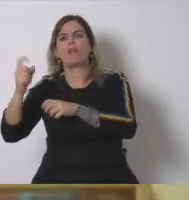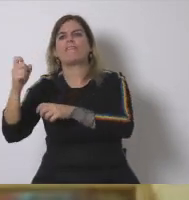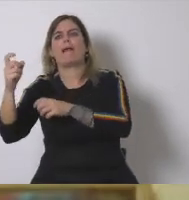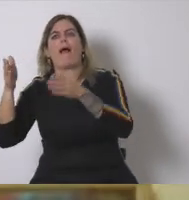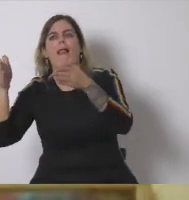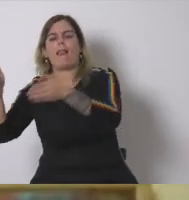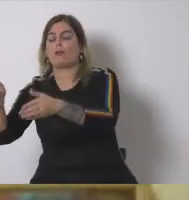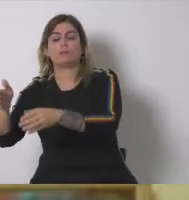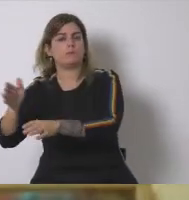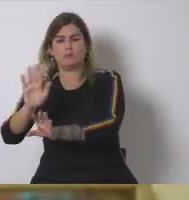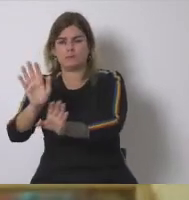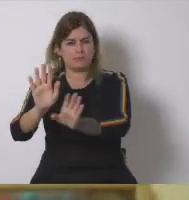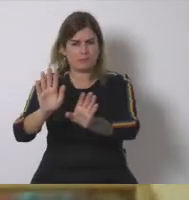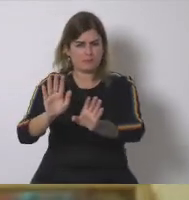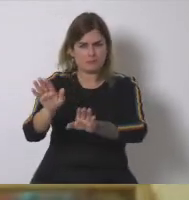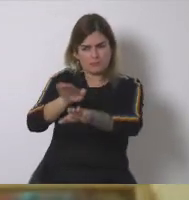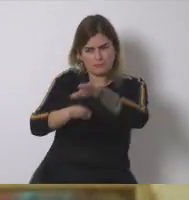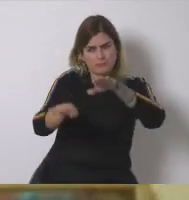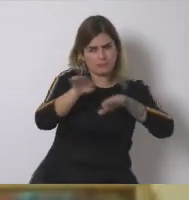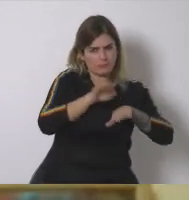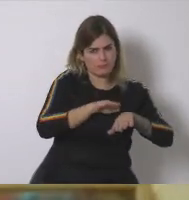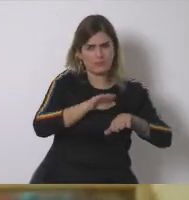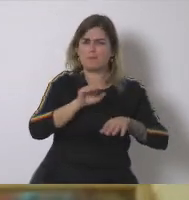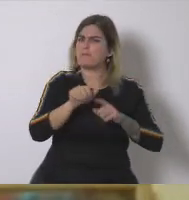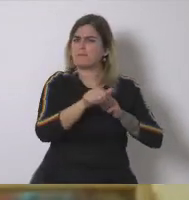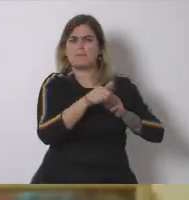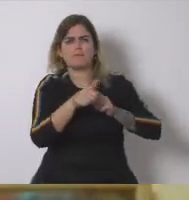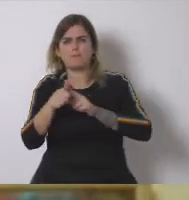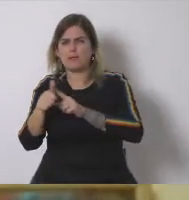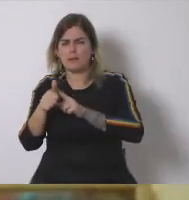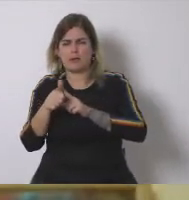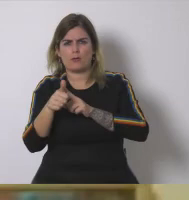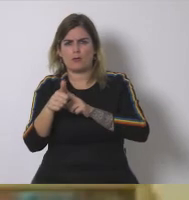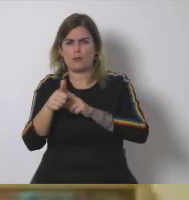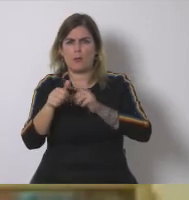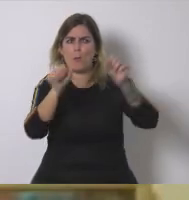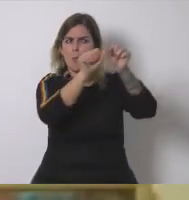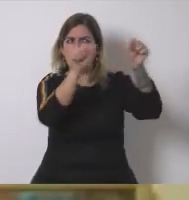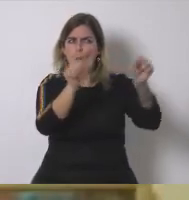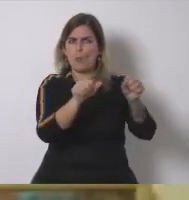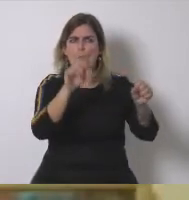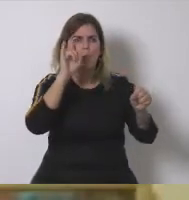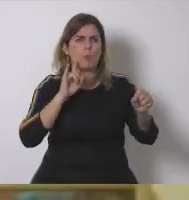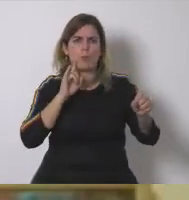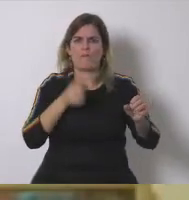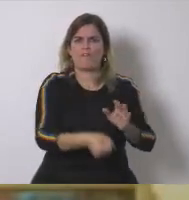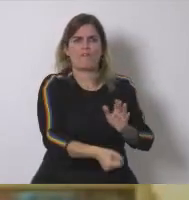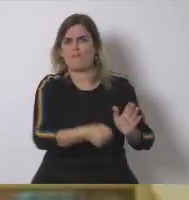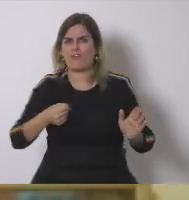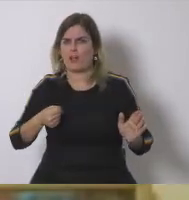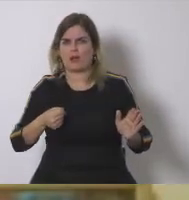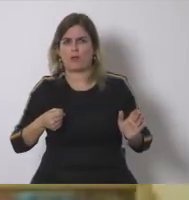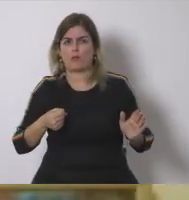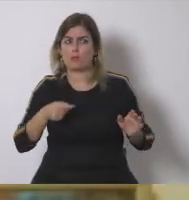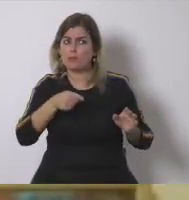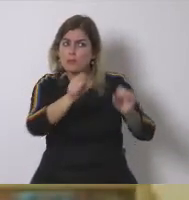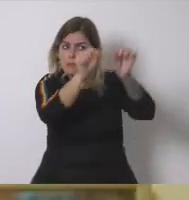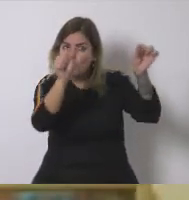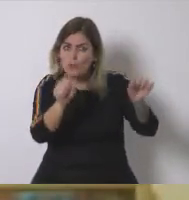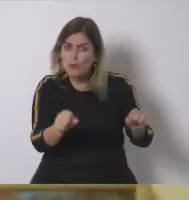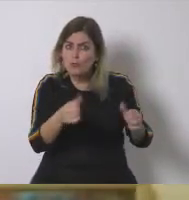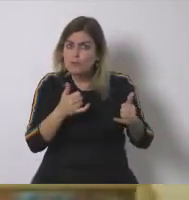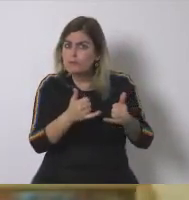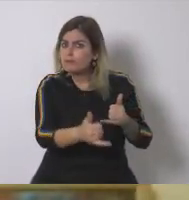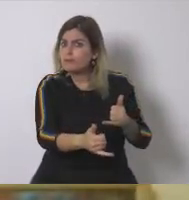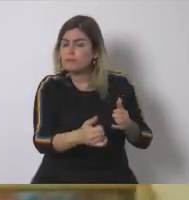agricultura y agricultura climáticamente inteligente pero no hace falta simplemente tenemos que poner freno al modelo